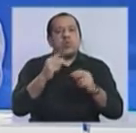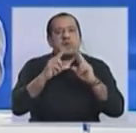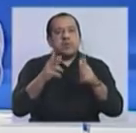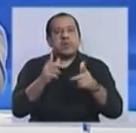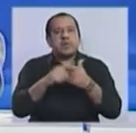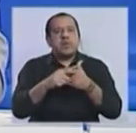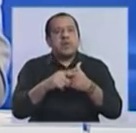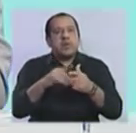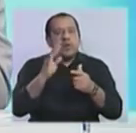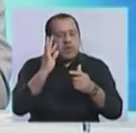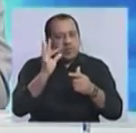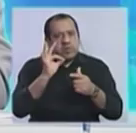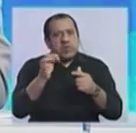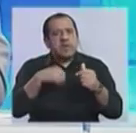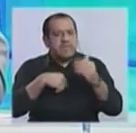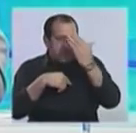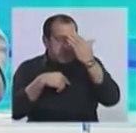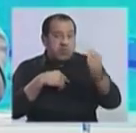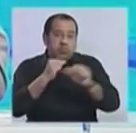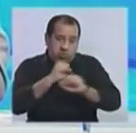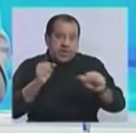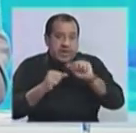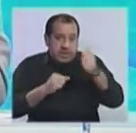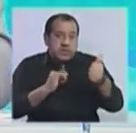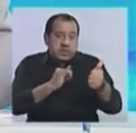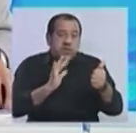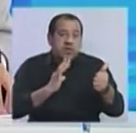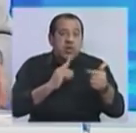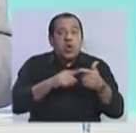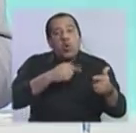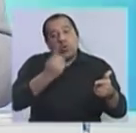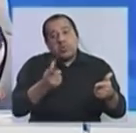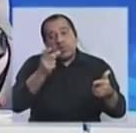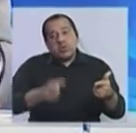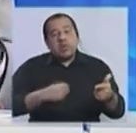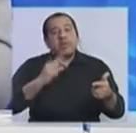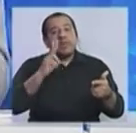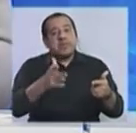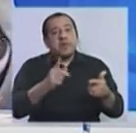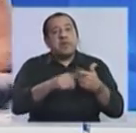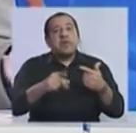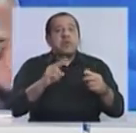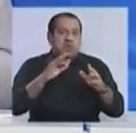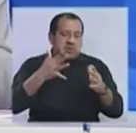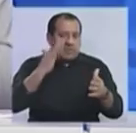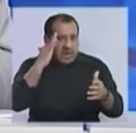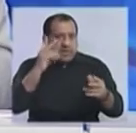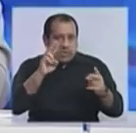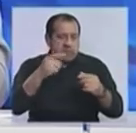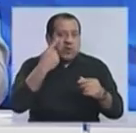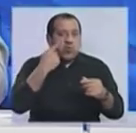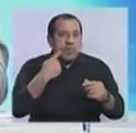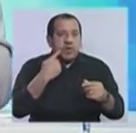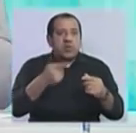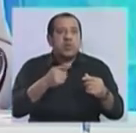a cero la posibilidad de que el Frente Amplio gane las elecciones. Y otro analista, que además maneja números, me refiero a